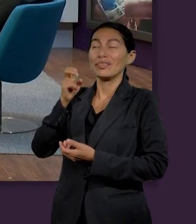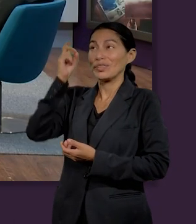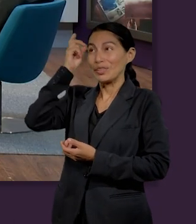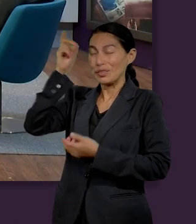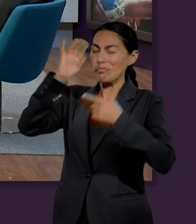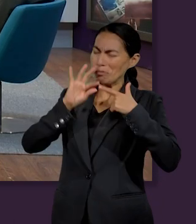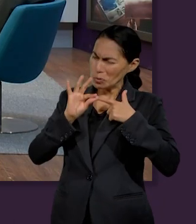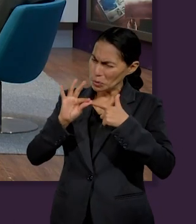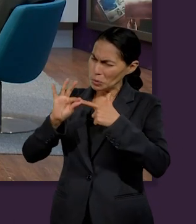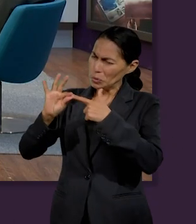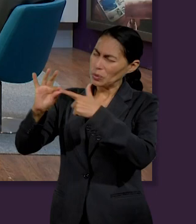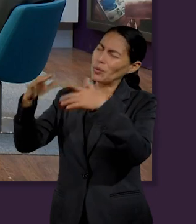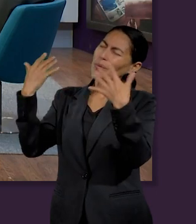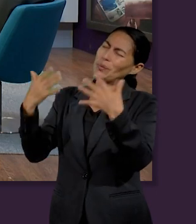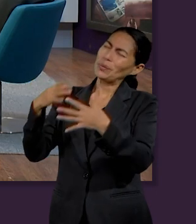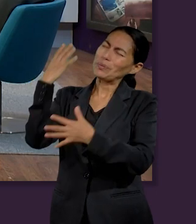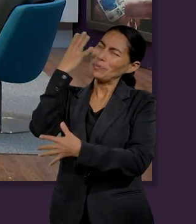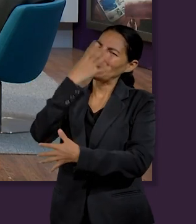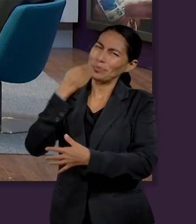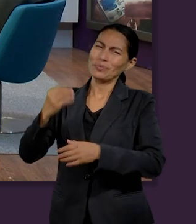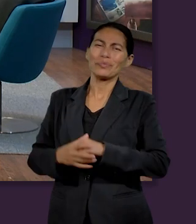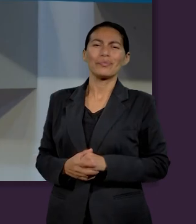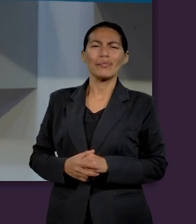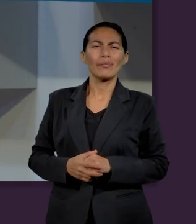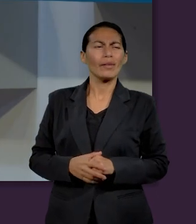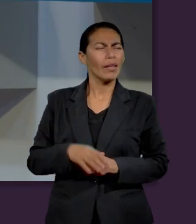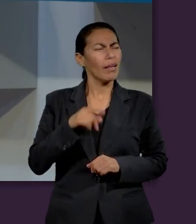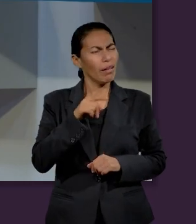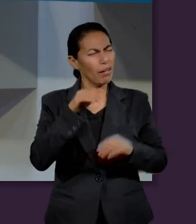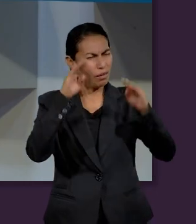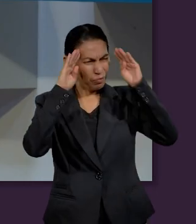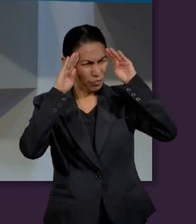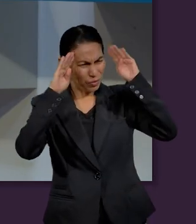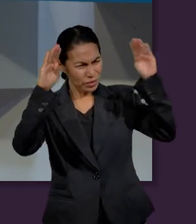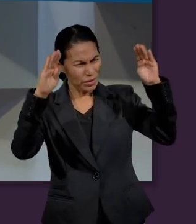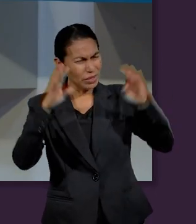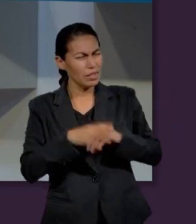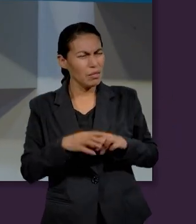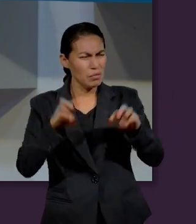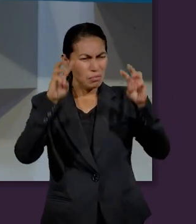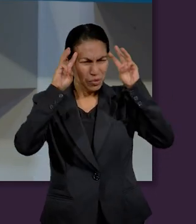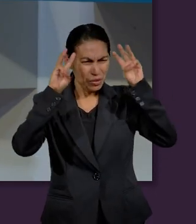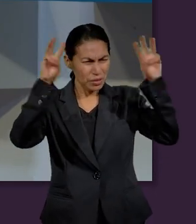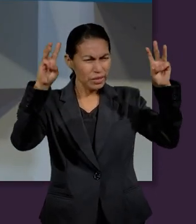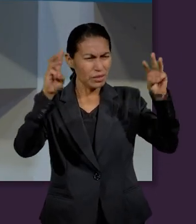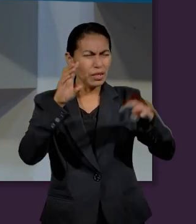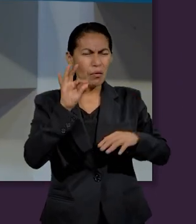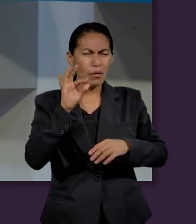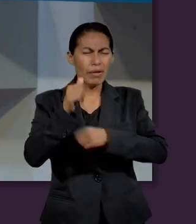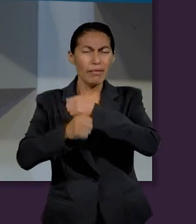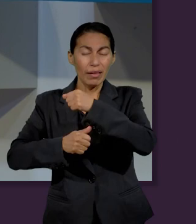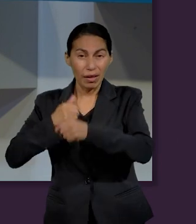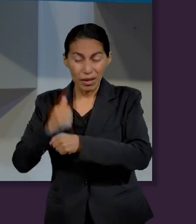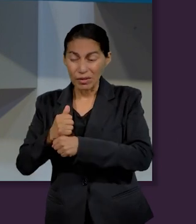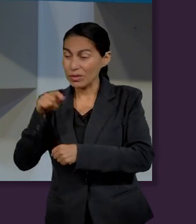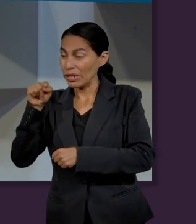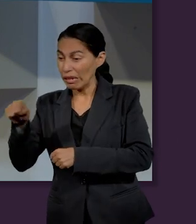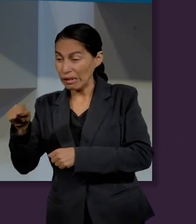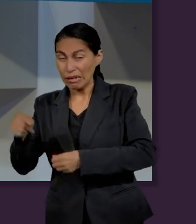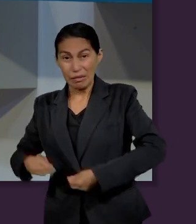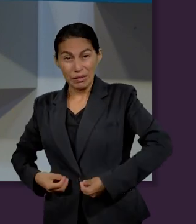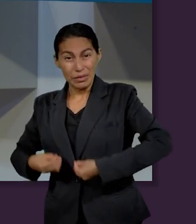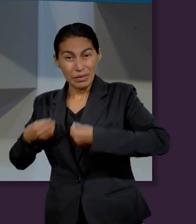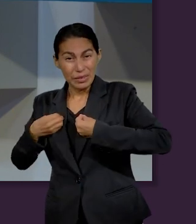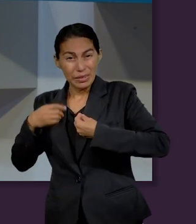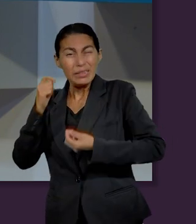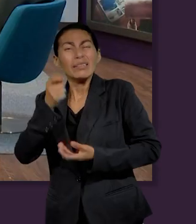a ser guiados por Dios ¿qué pudo haber pensado Moisés durante esos 40 años en el desierto?